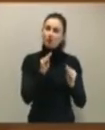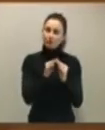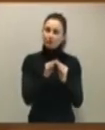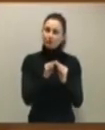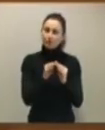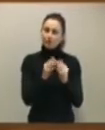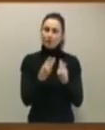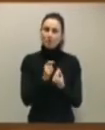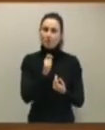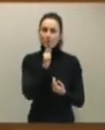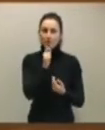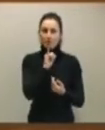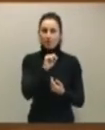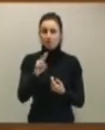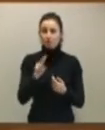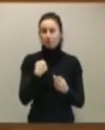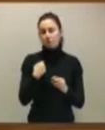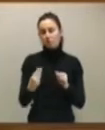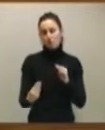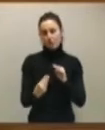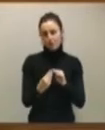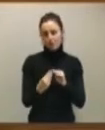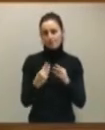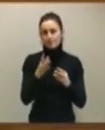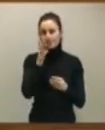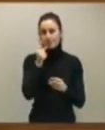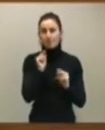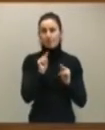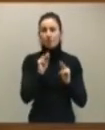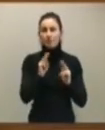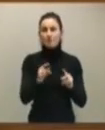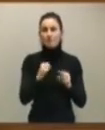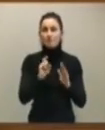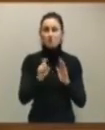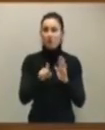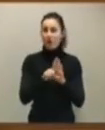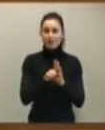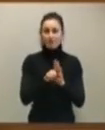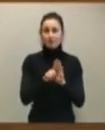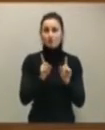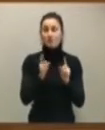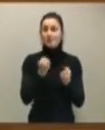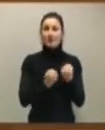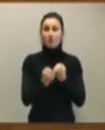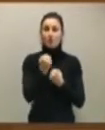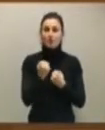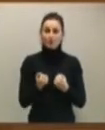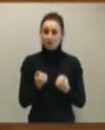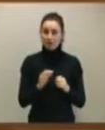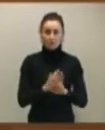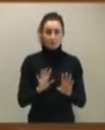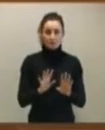portavoz del Grupo de Izquierda Unida, su óptica en toda la ley es exclusivamente economicista. Y, mire,